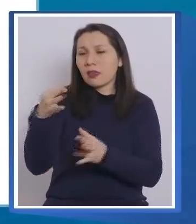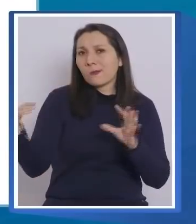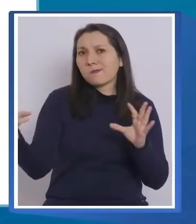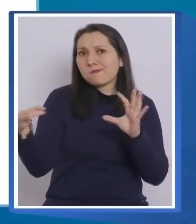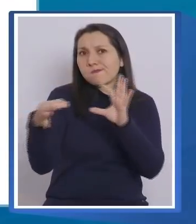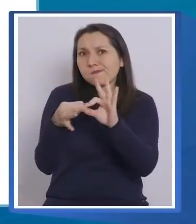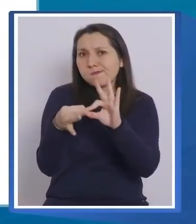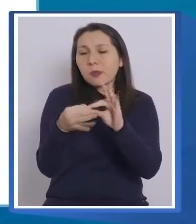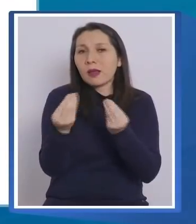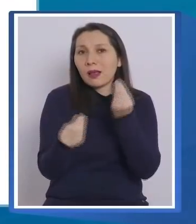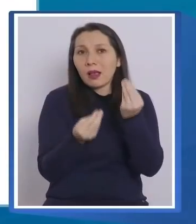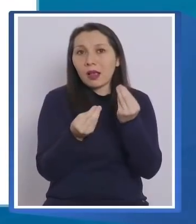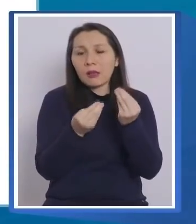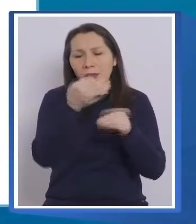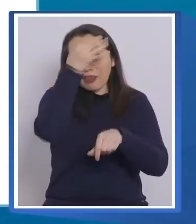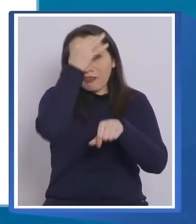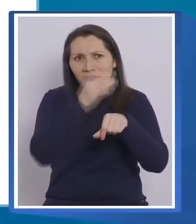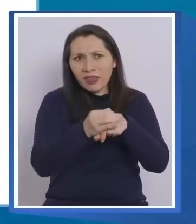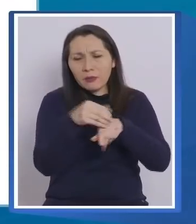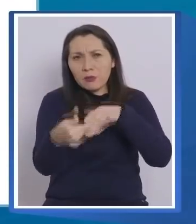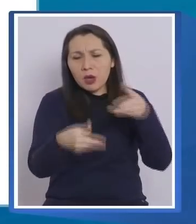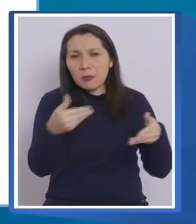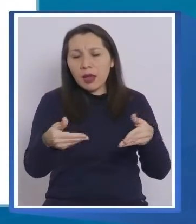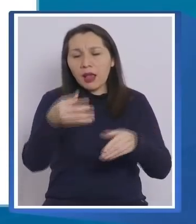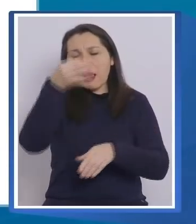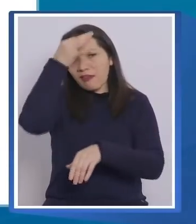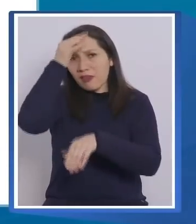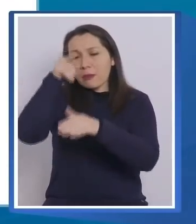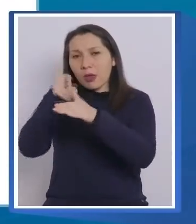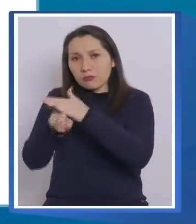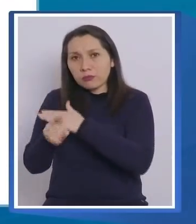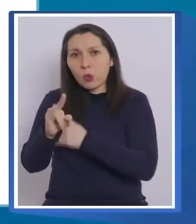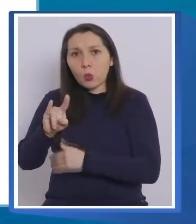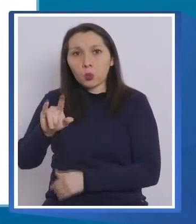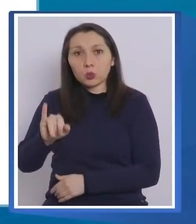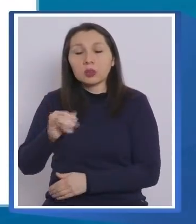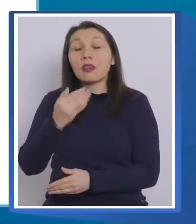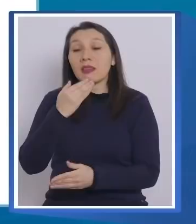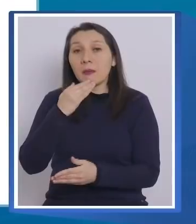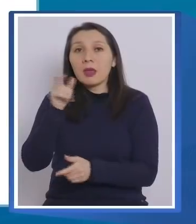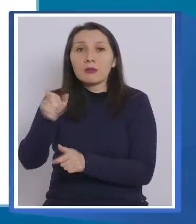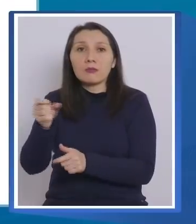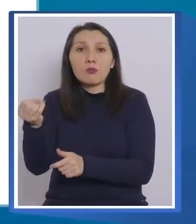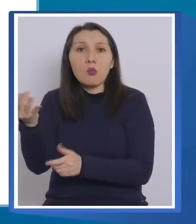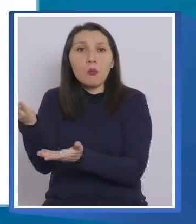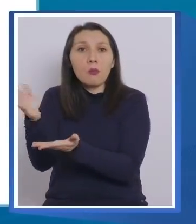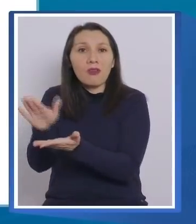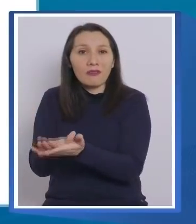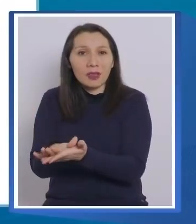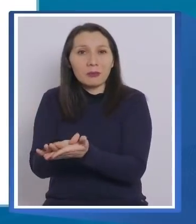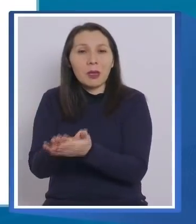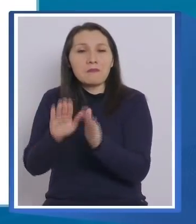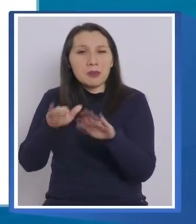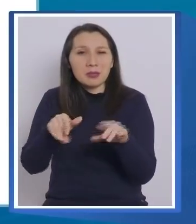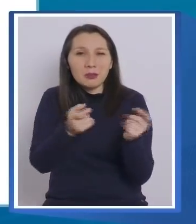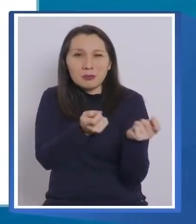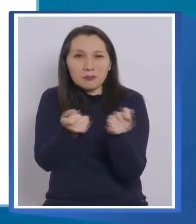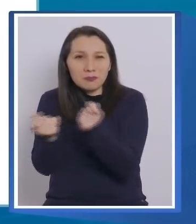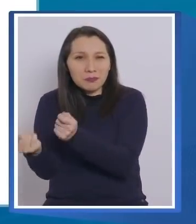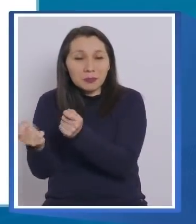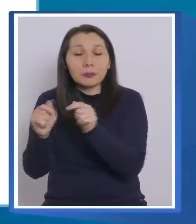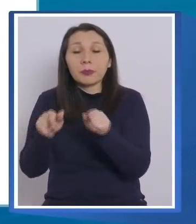estrecha entre el número de contagios, el número de pacientes que ingresan a UCI, y el número de pacientes fallecidos. Es por eso que